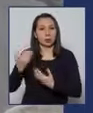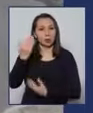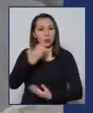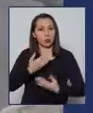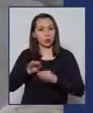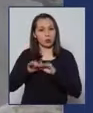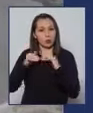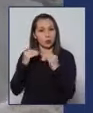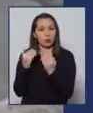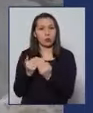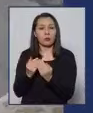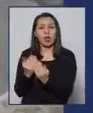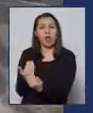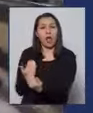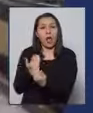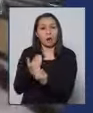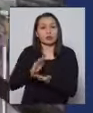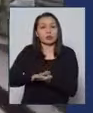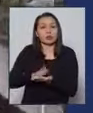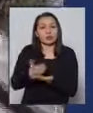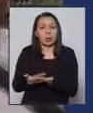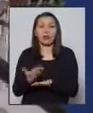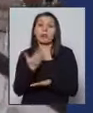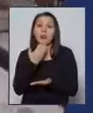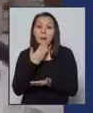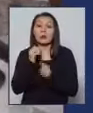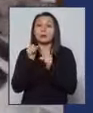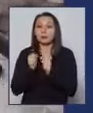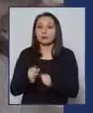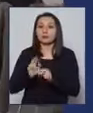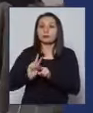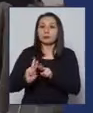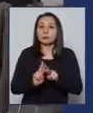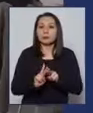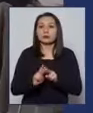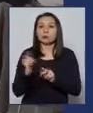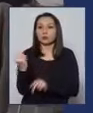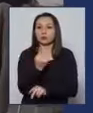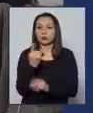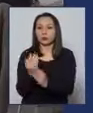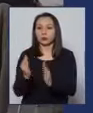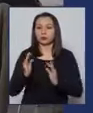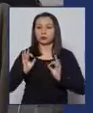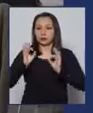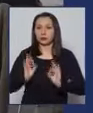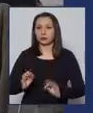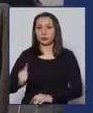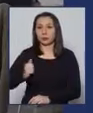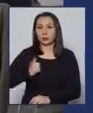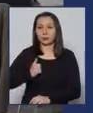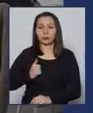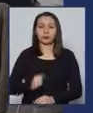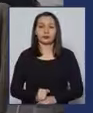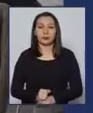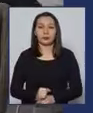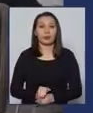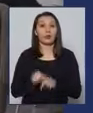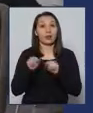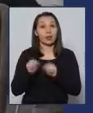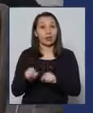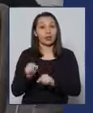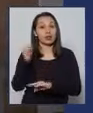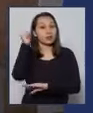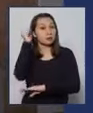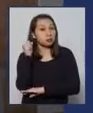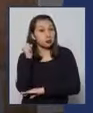integridad, con un apoyo en salud y también poder realizar su aislamiento en forma efectiva. Aquí está pilar